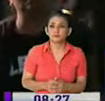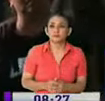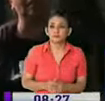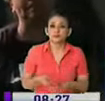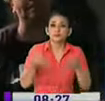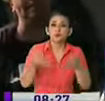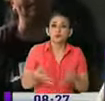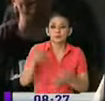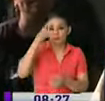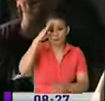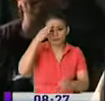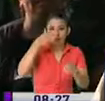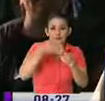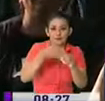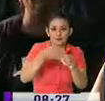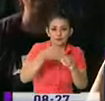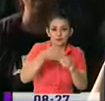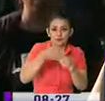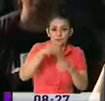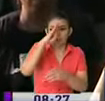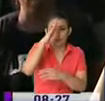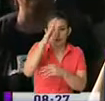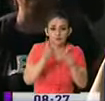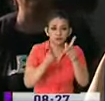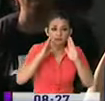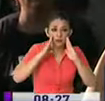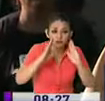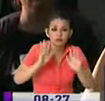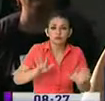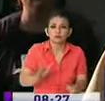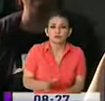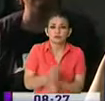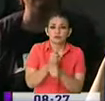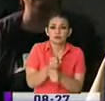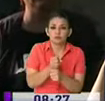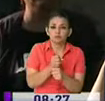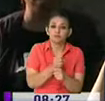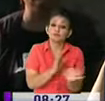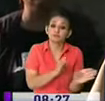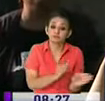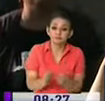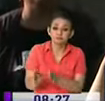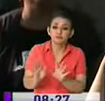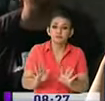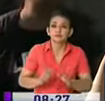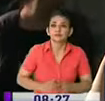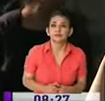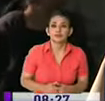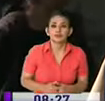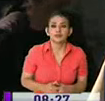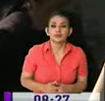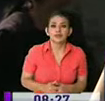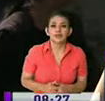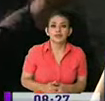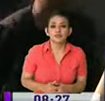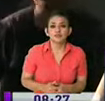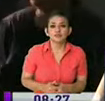misión de la Policía Nacional a atender la seguridad ciudadana y el orden público. Igualmente hemos tenido